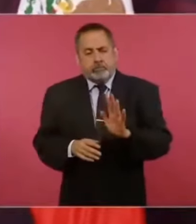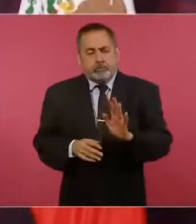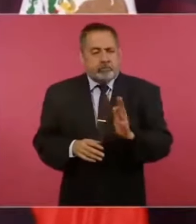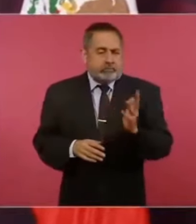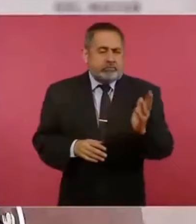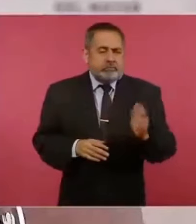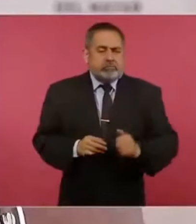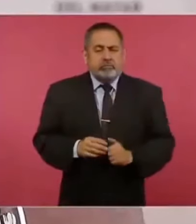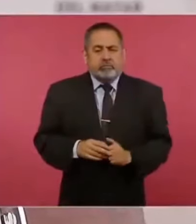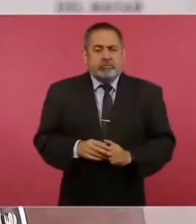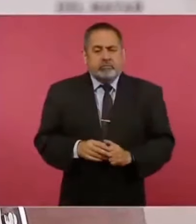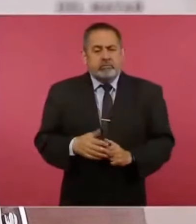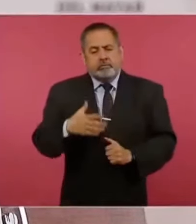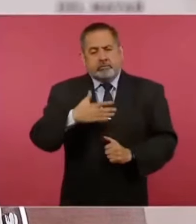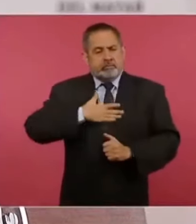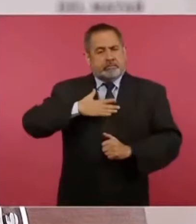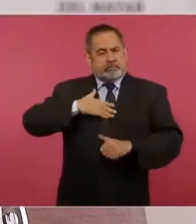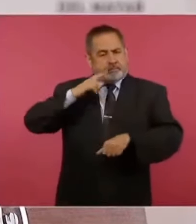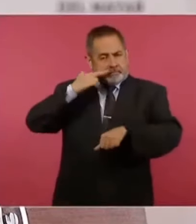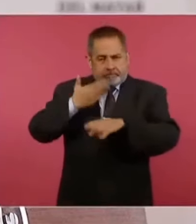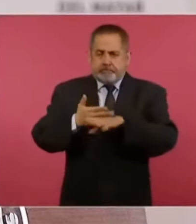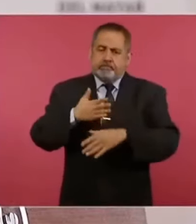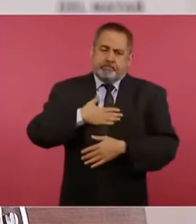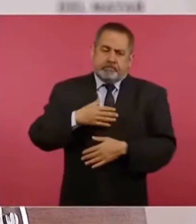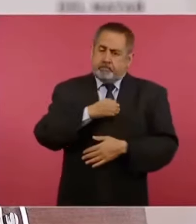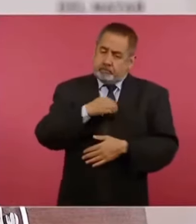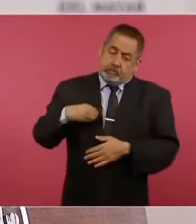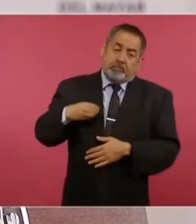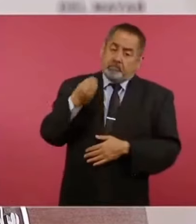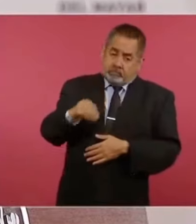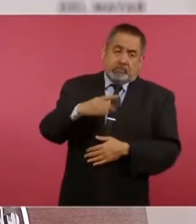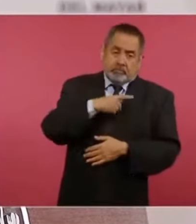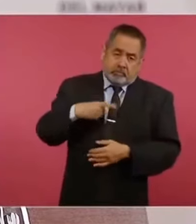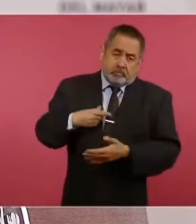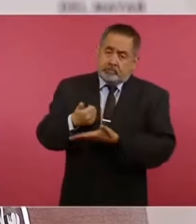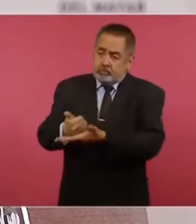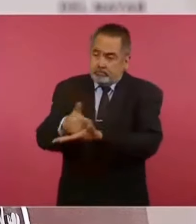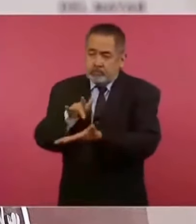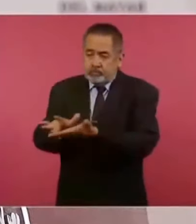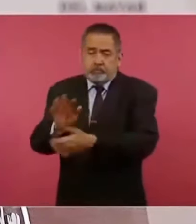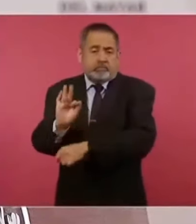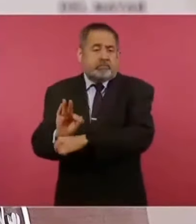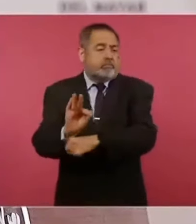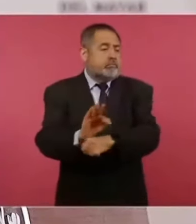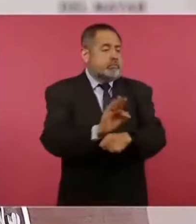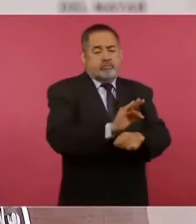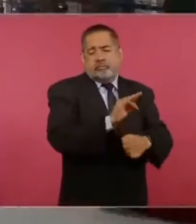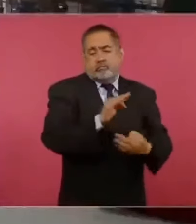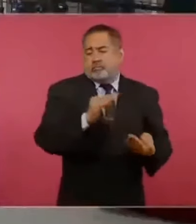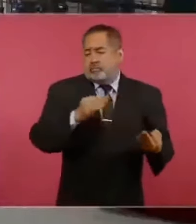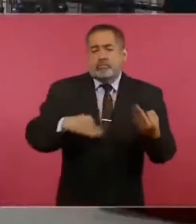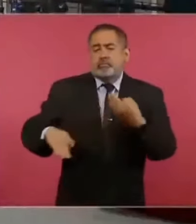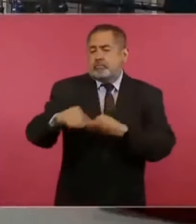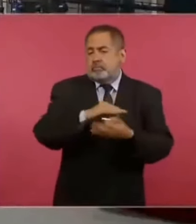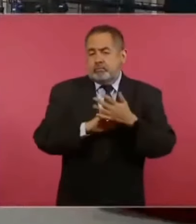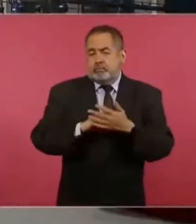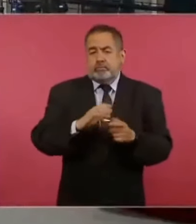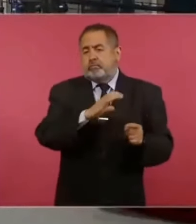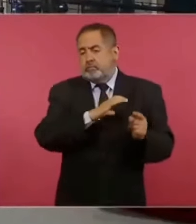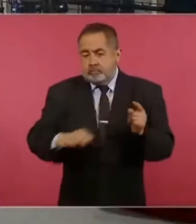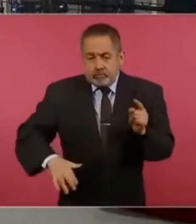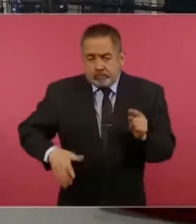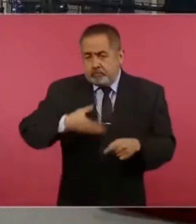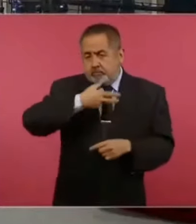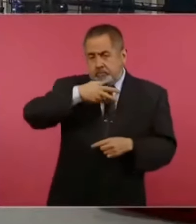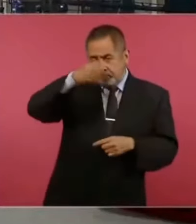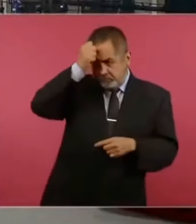responsabilidad, nuestra obligación hacerlo, proteger a candidatos y